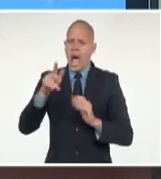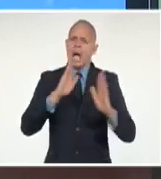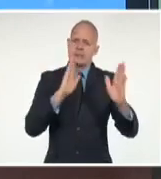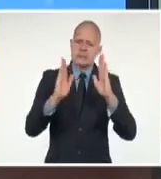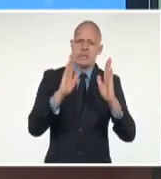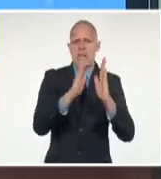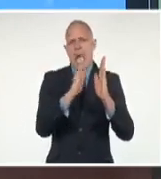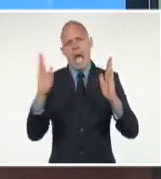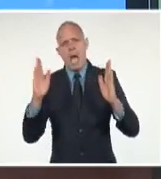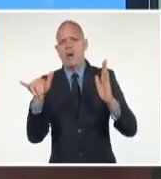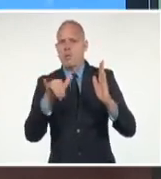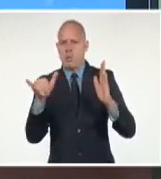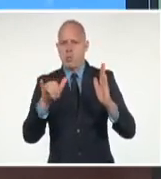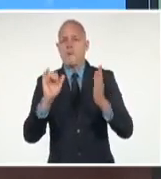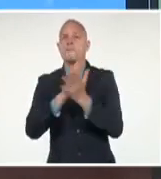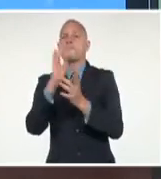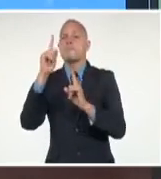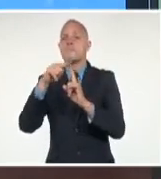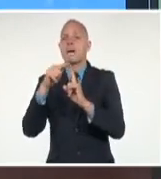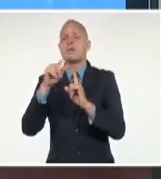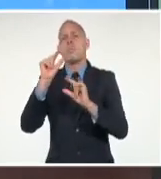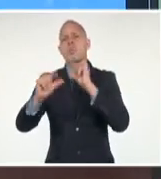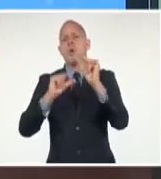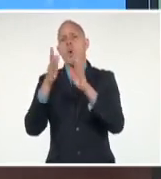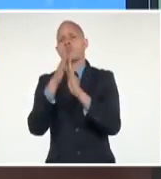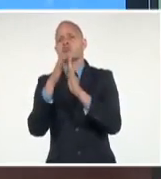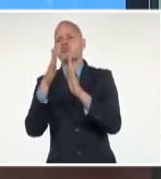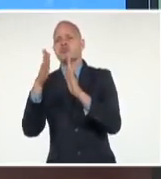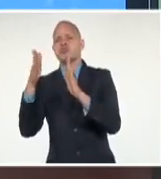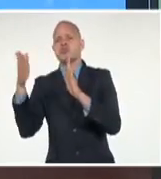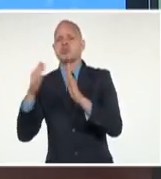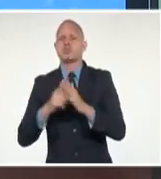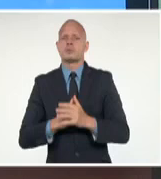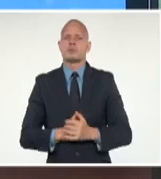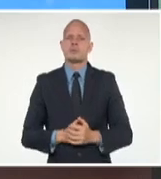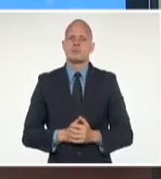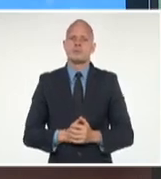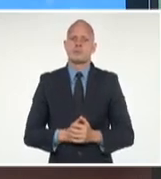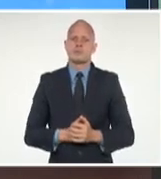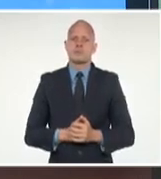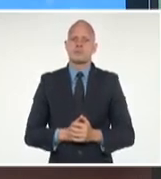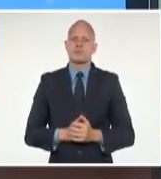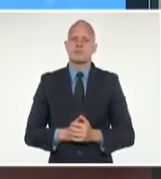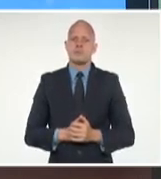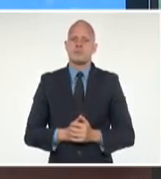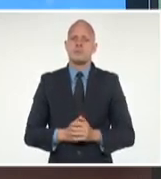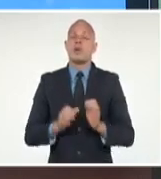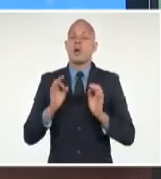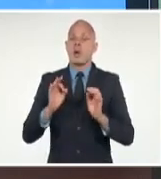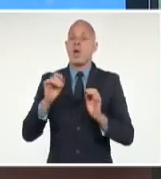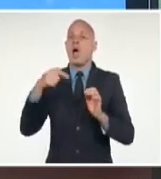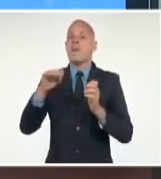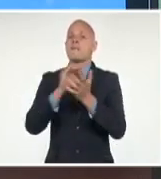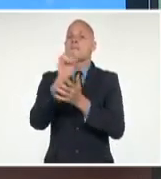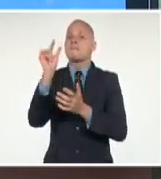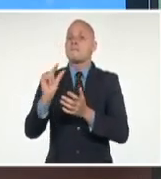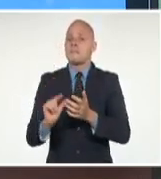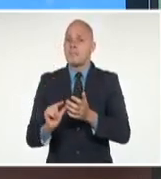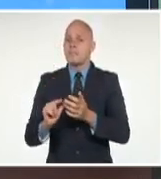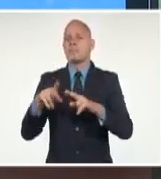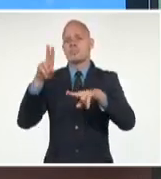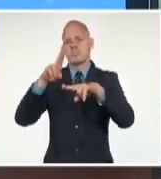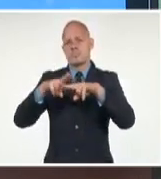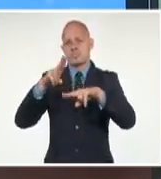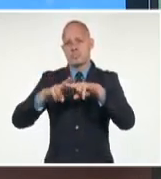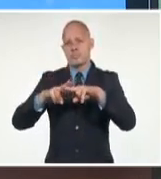sobre la provincia de Matanza. Y van a irse extendiendo poco a poco a la provincia de Magabeque, a La